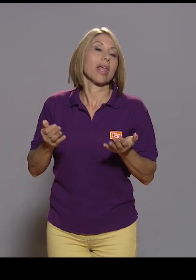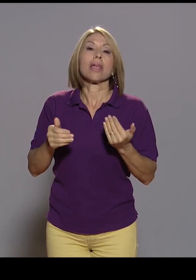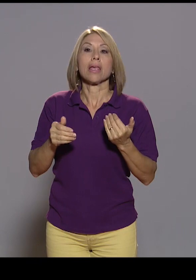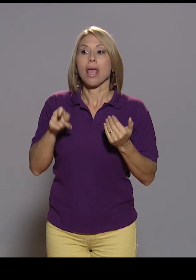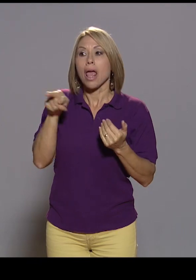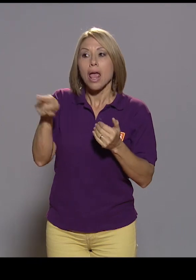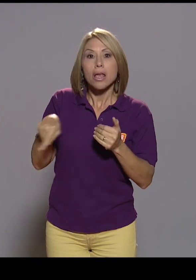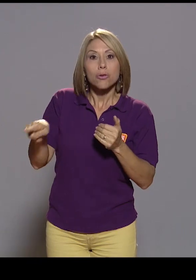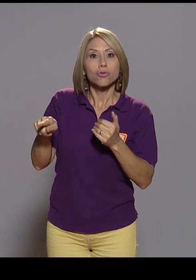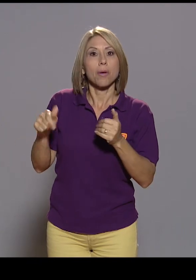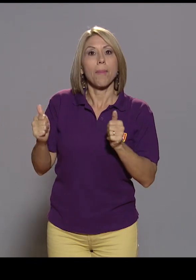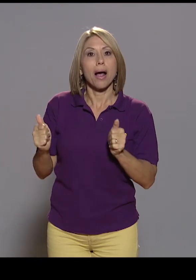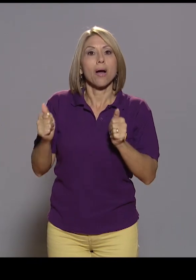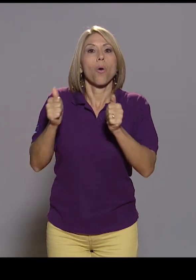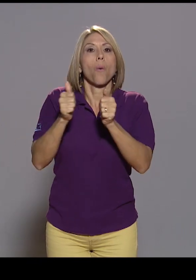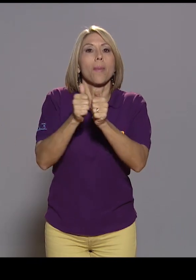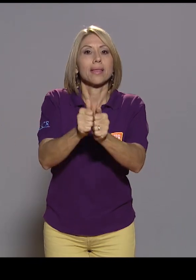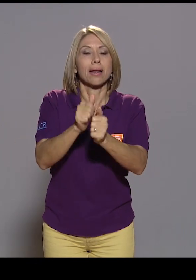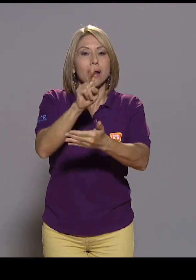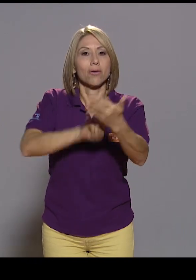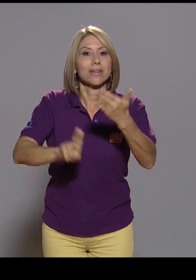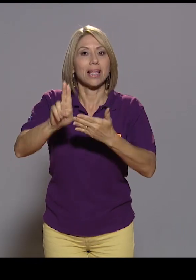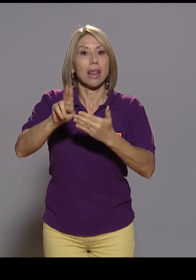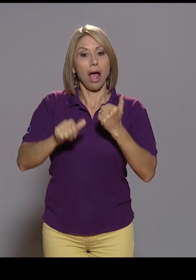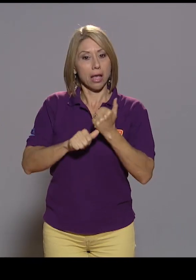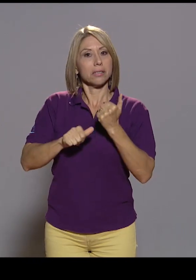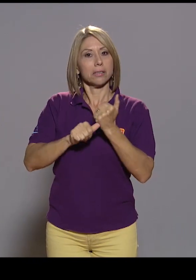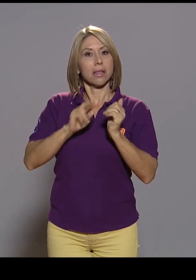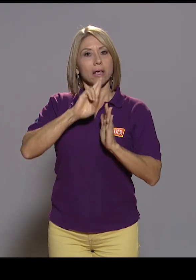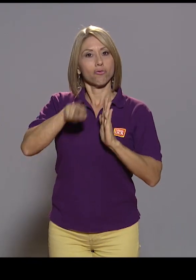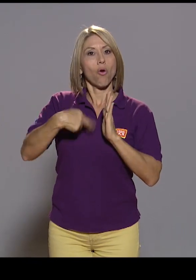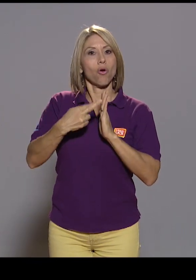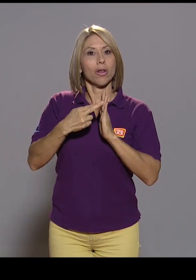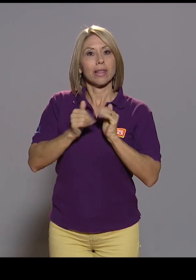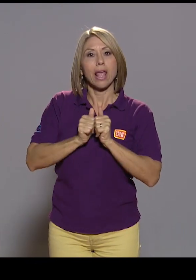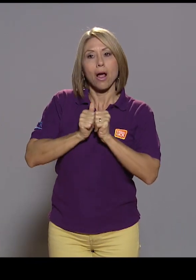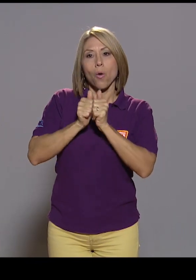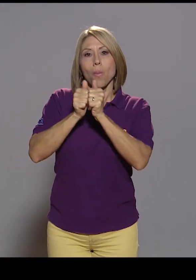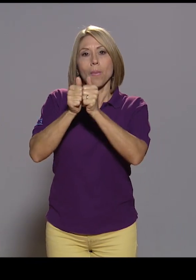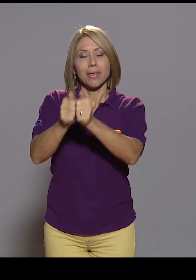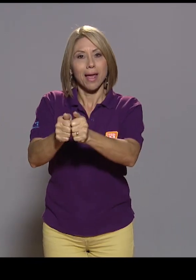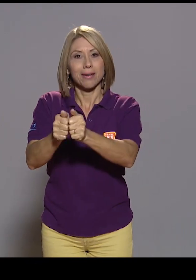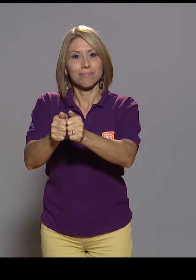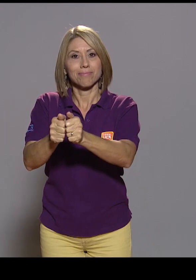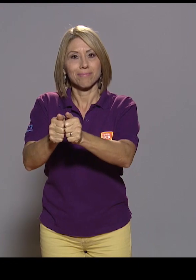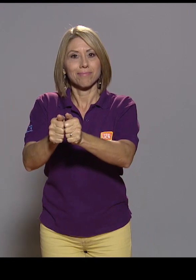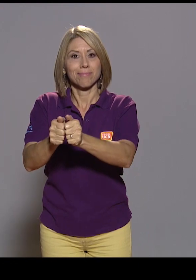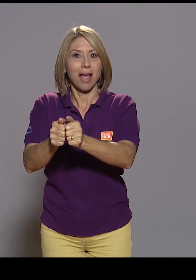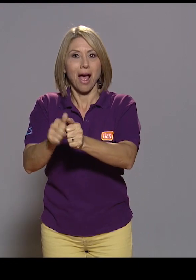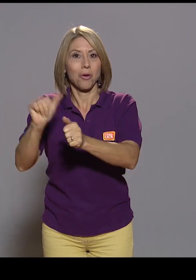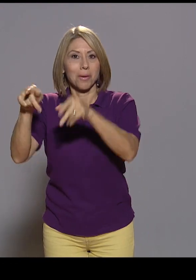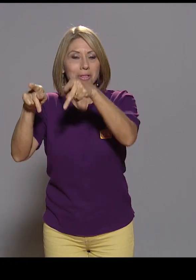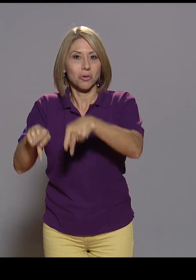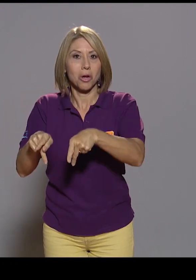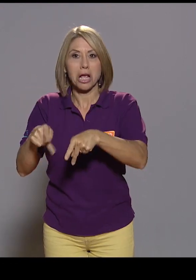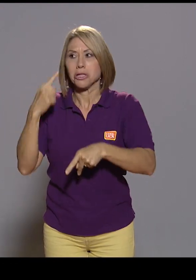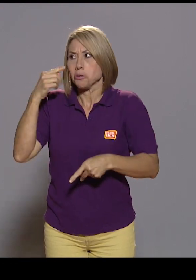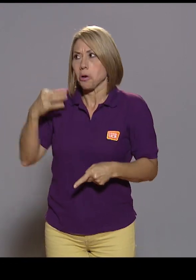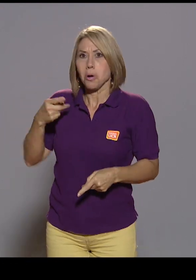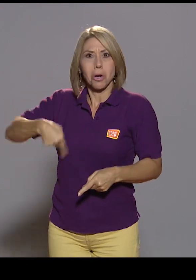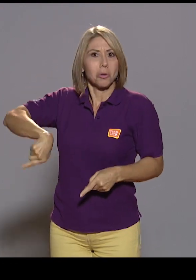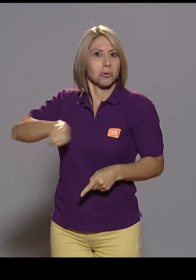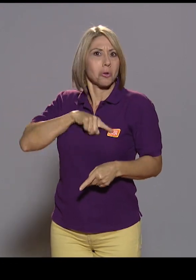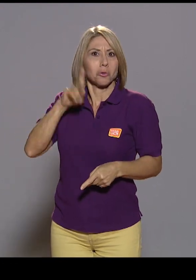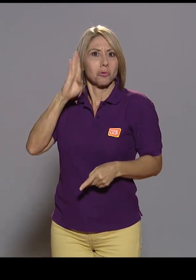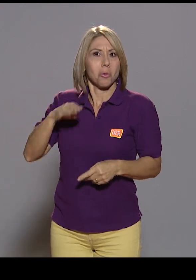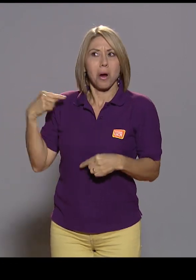¿verdad?, el asistente tiene ese rol de acompañar a la universidad a alguien, pues yo creo que ninguno de nosotros asistió a la universidad con el papá o con la mamá o con